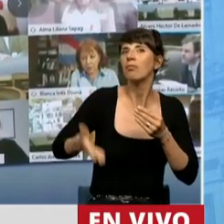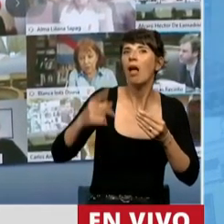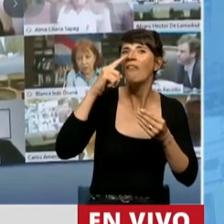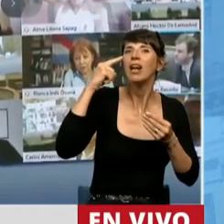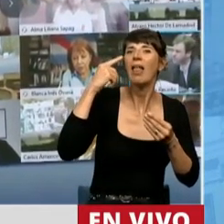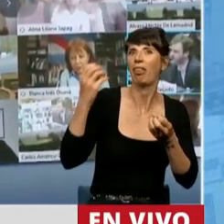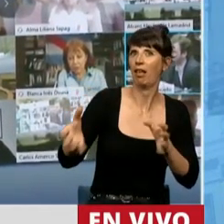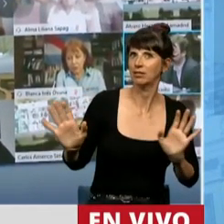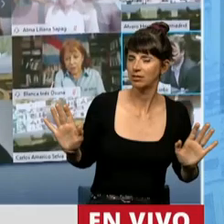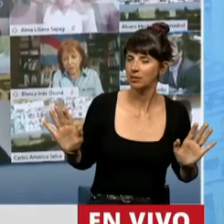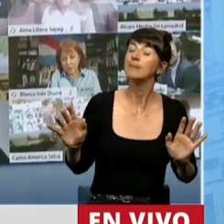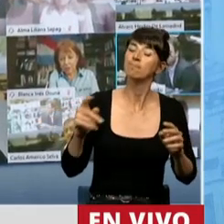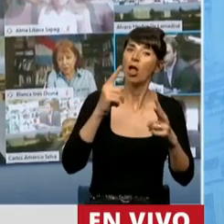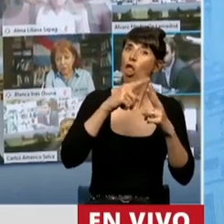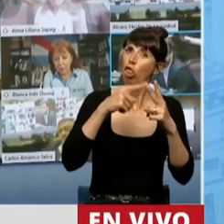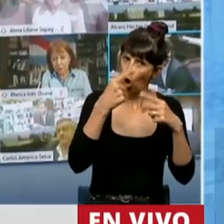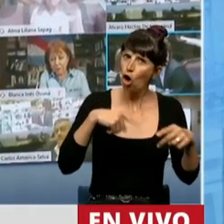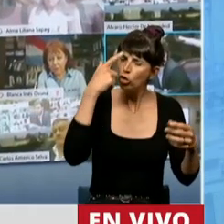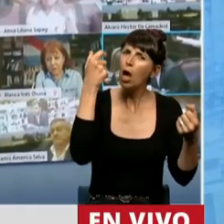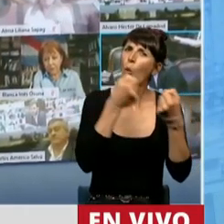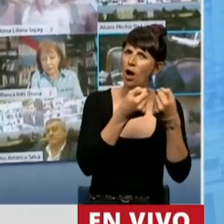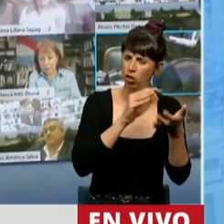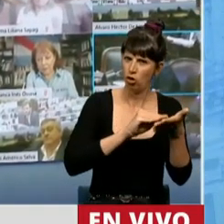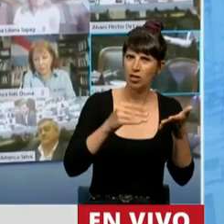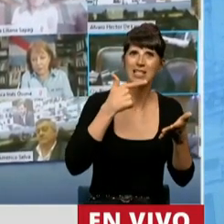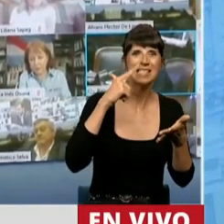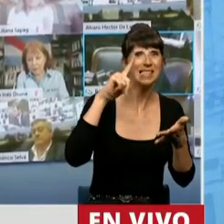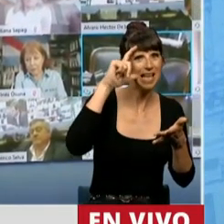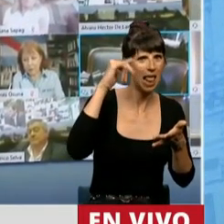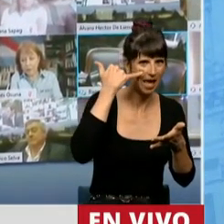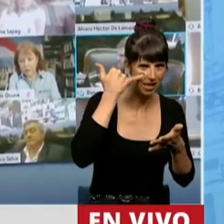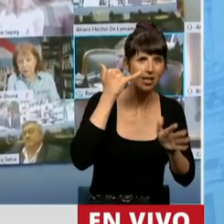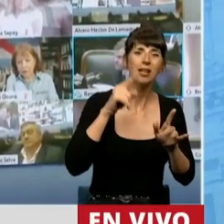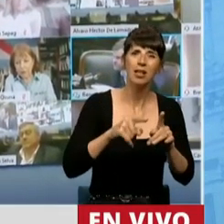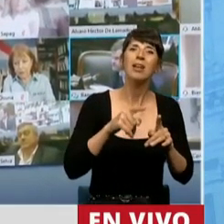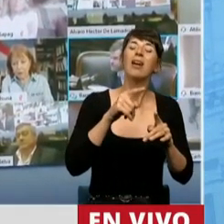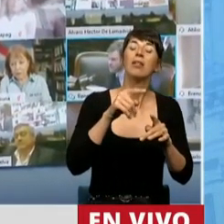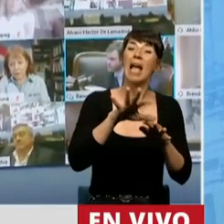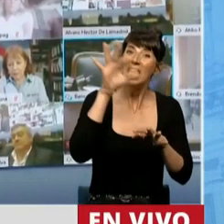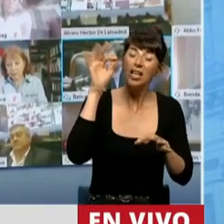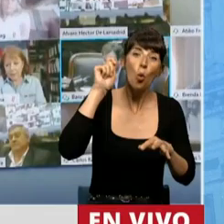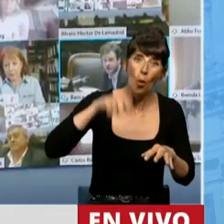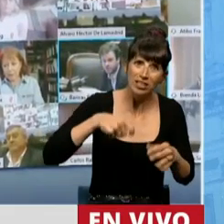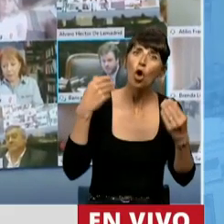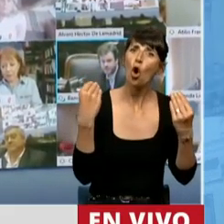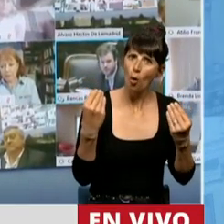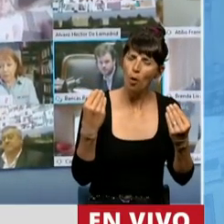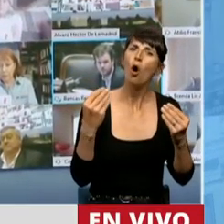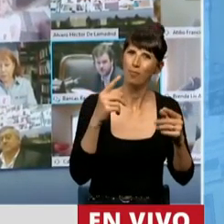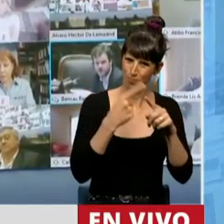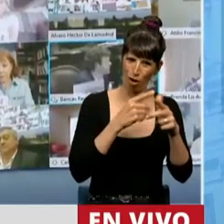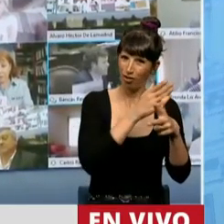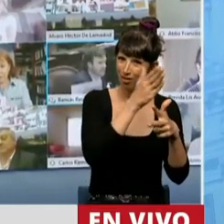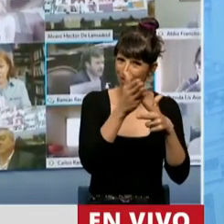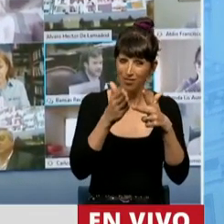Coincido en dos cosas con la diputada Silei, en que los magistrados se designan mediante un acto federal complejo, esta